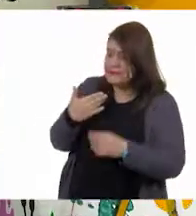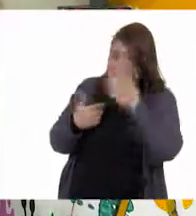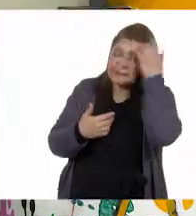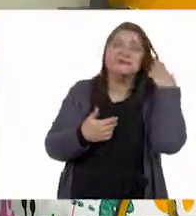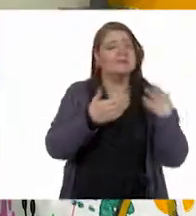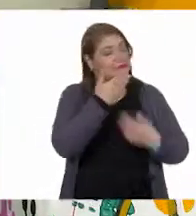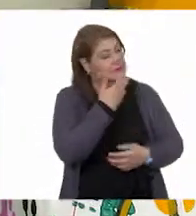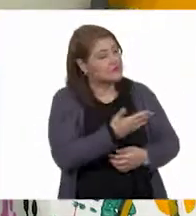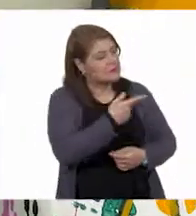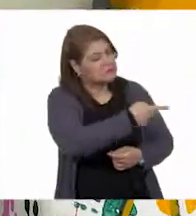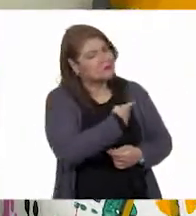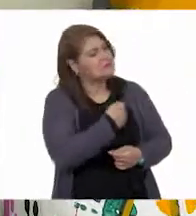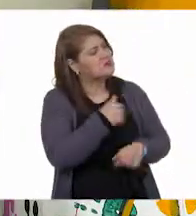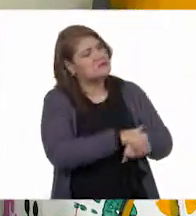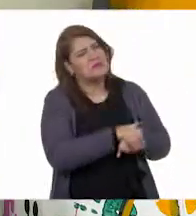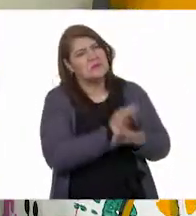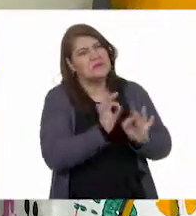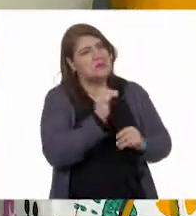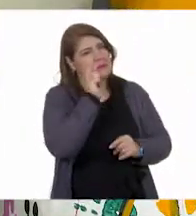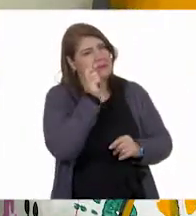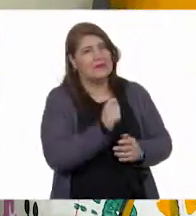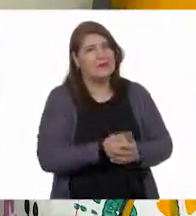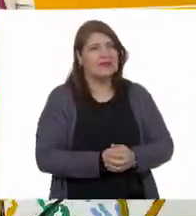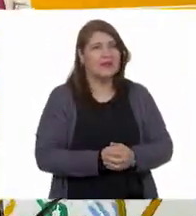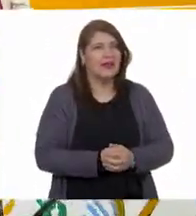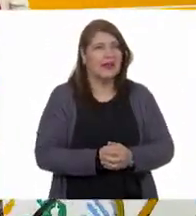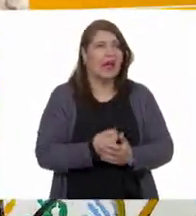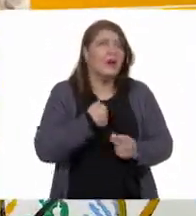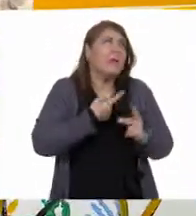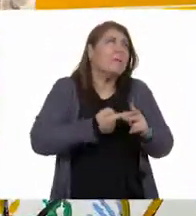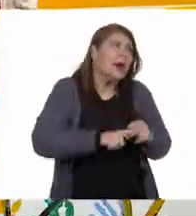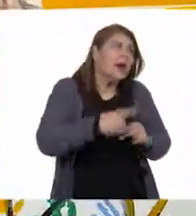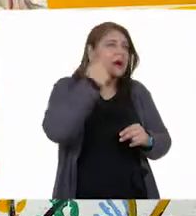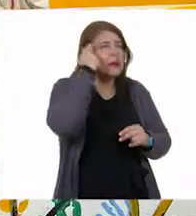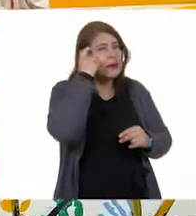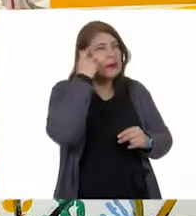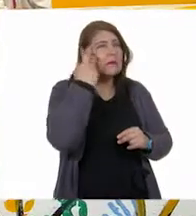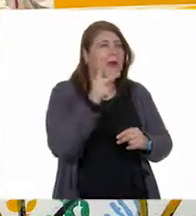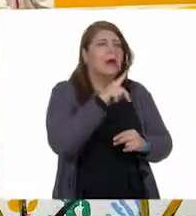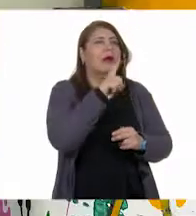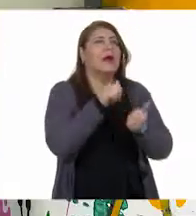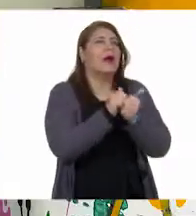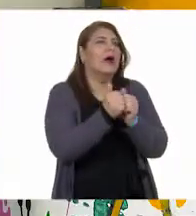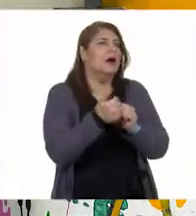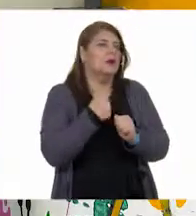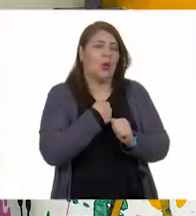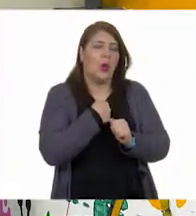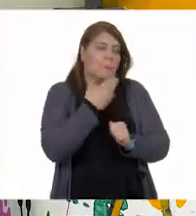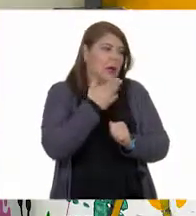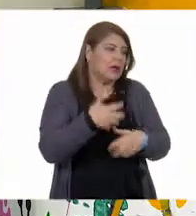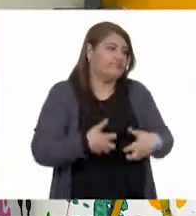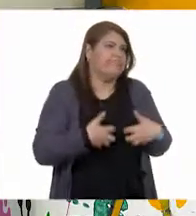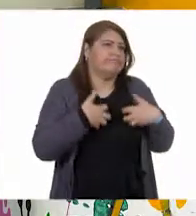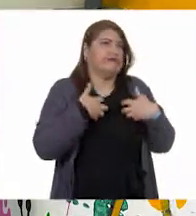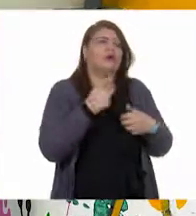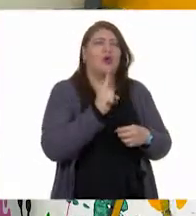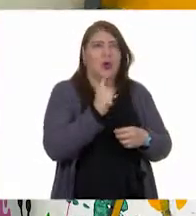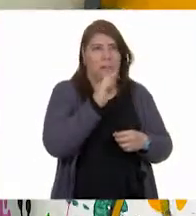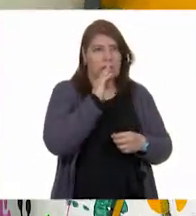Gloria. No pasa nada. Ya, y yo somos buenos amigos. Sí. Ya me empezaba a enojar, pero, bueno, me di cuenta que no estaba haciendo bien. Mi mamá